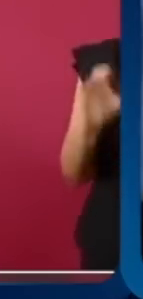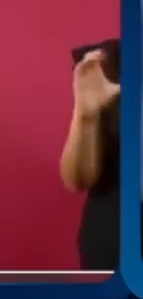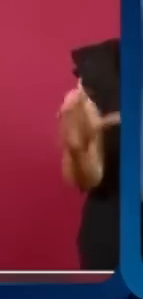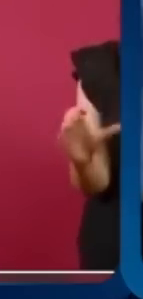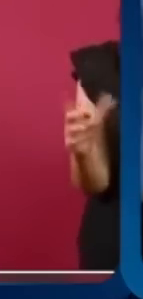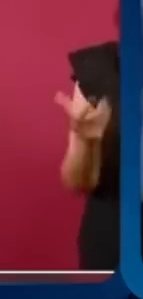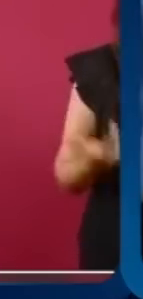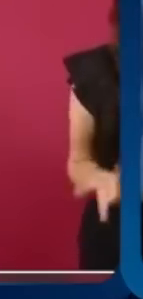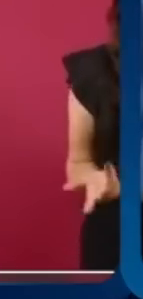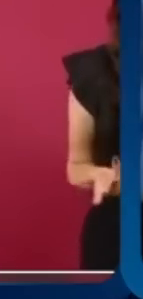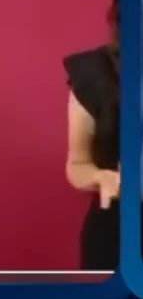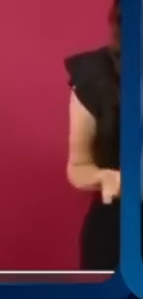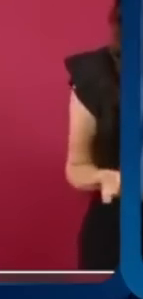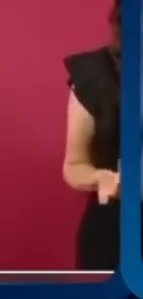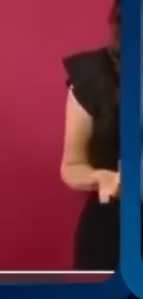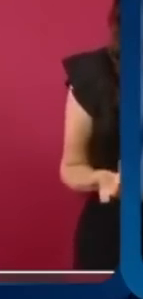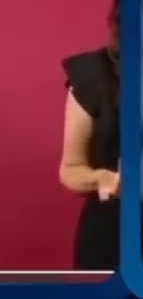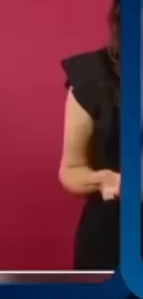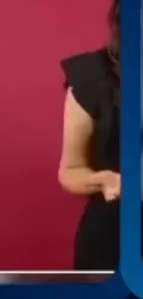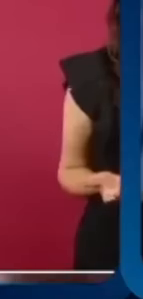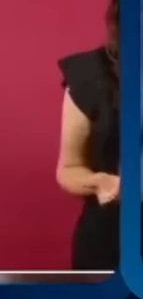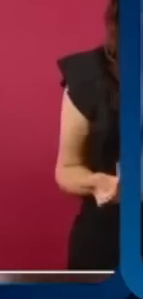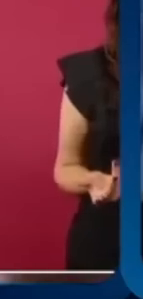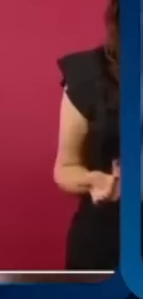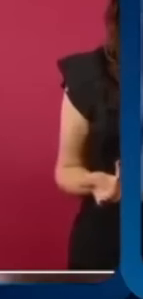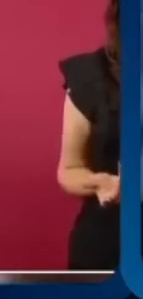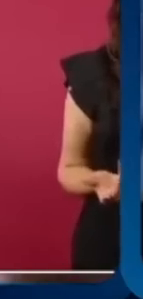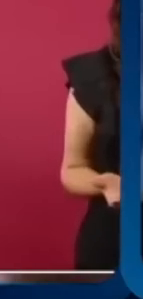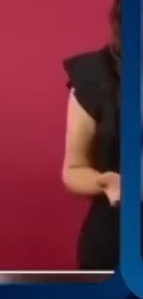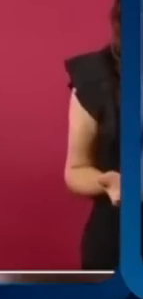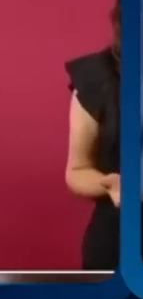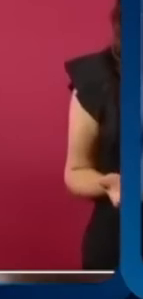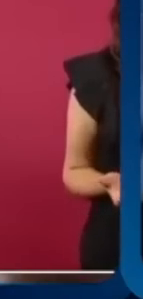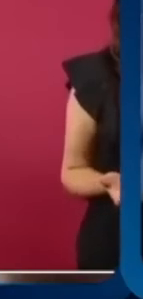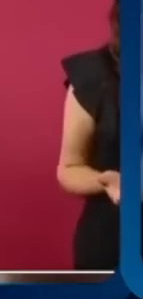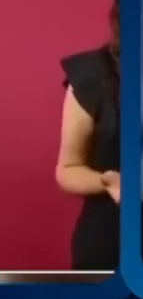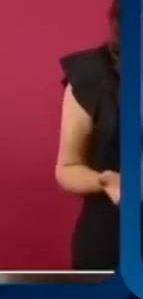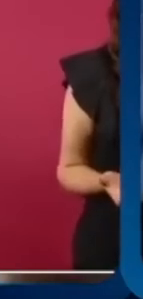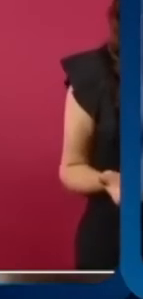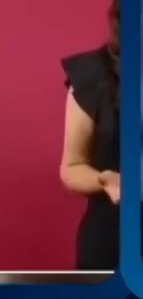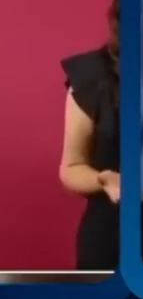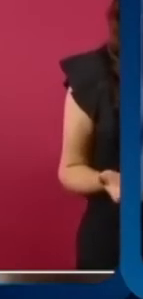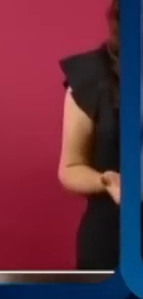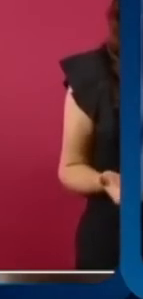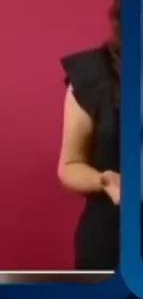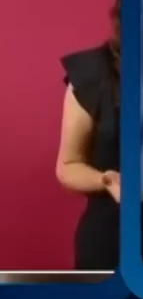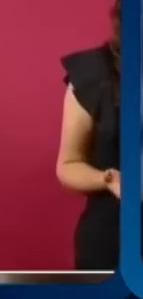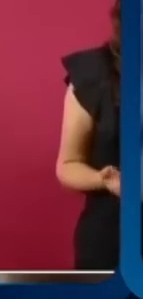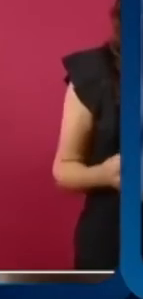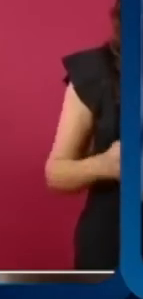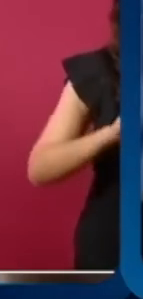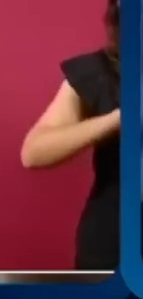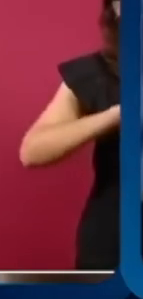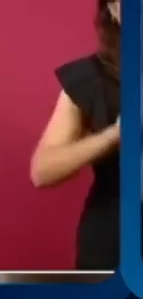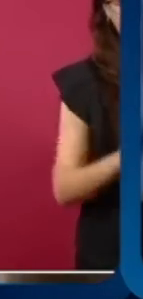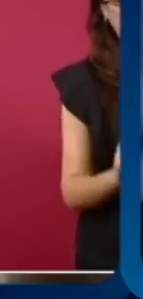Bueno, y esto, todo esto a cargo de la Marina.